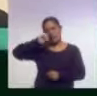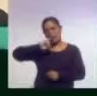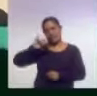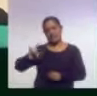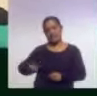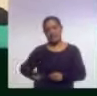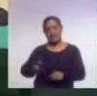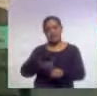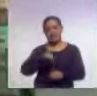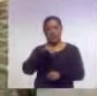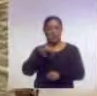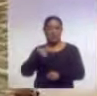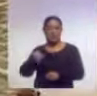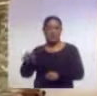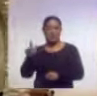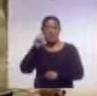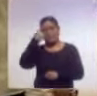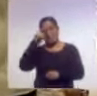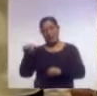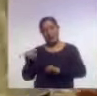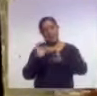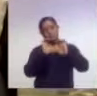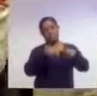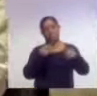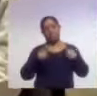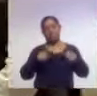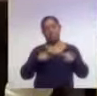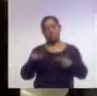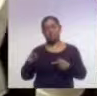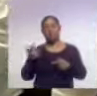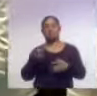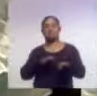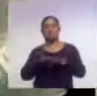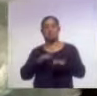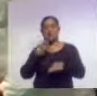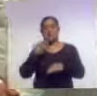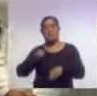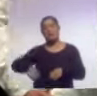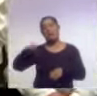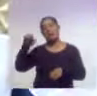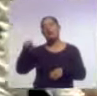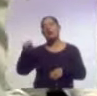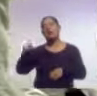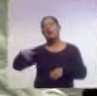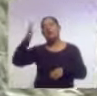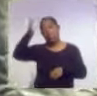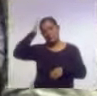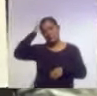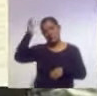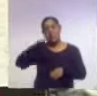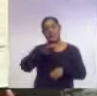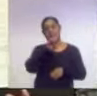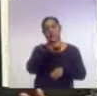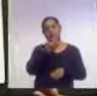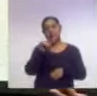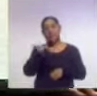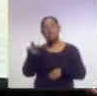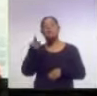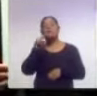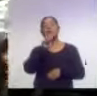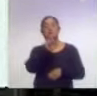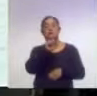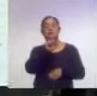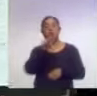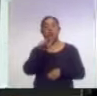Mena para insertar a las personas en edad productiva las actividades de los sectores económicos, el titular de la DAM, Salvador Cotepérez,